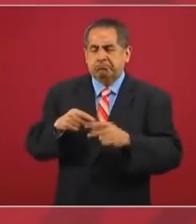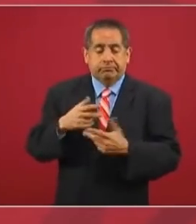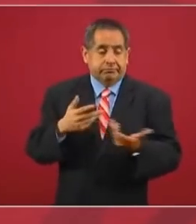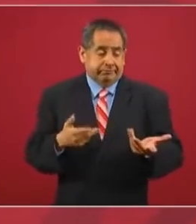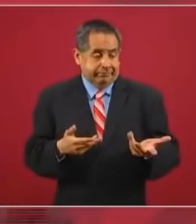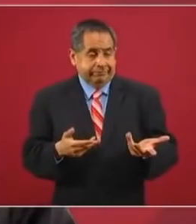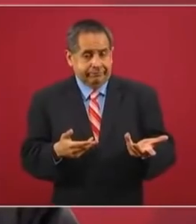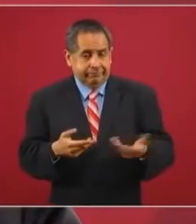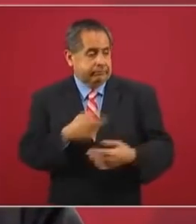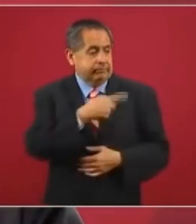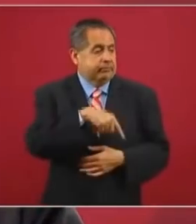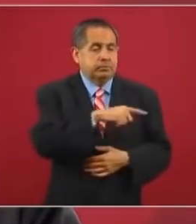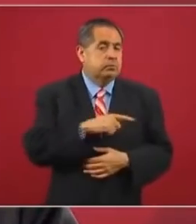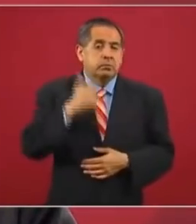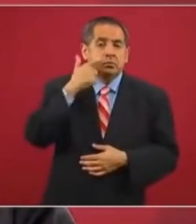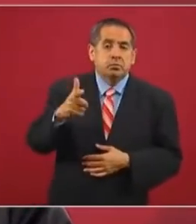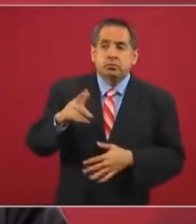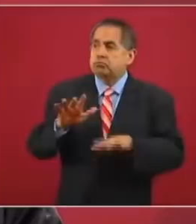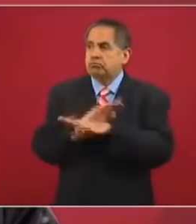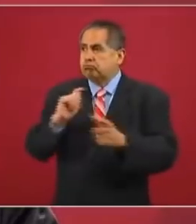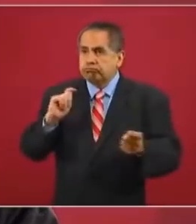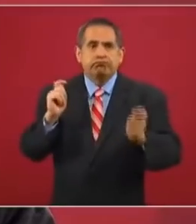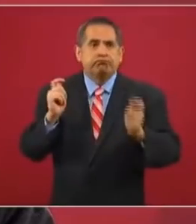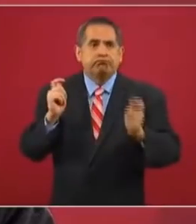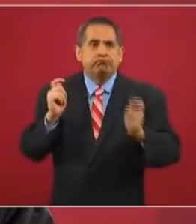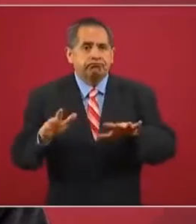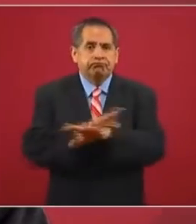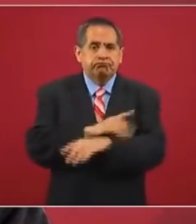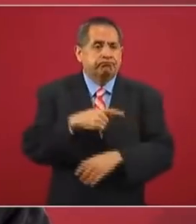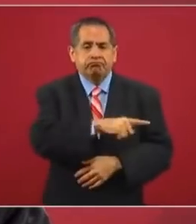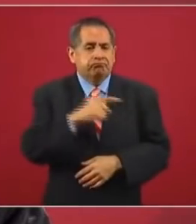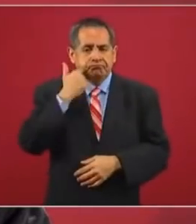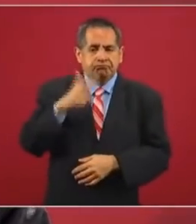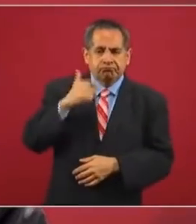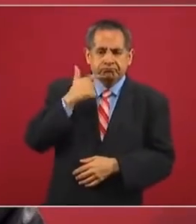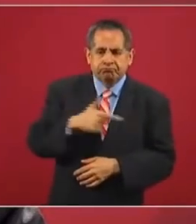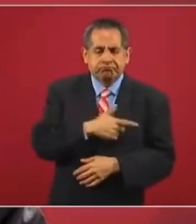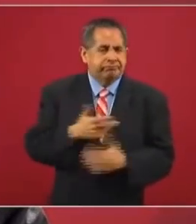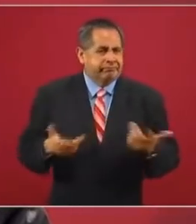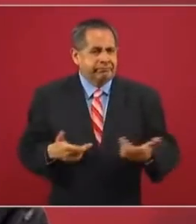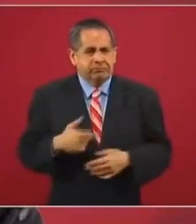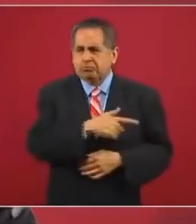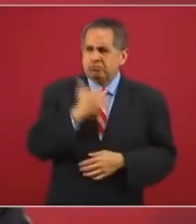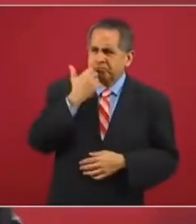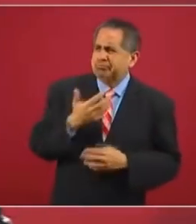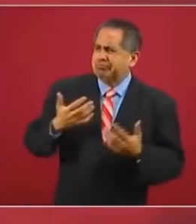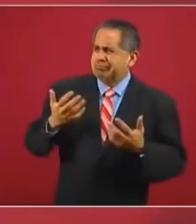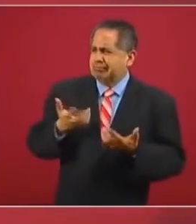Los que no quieren que se den los cambios, los que quieren mantener